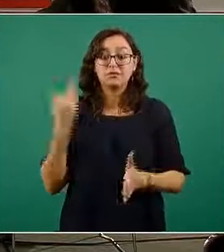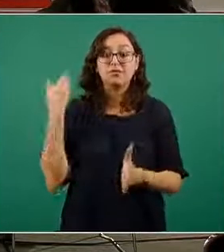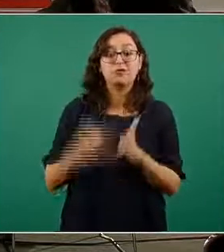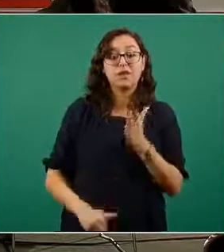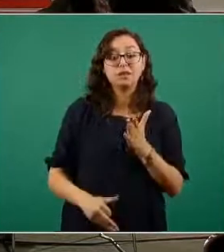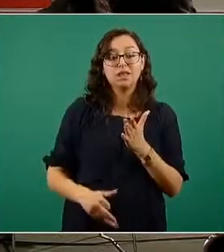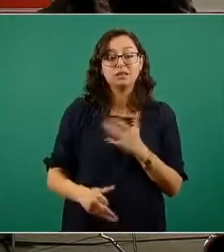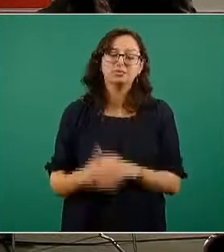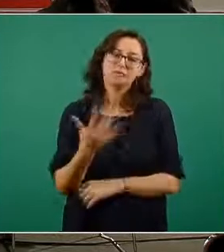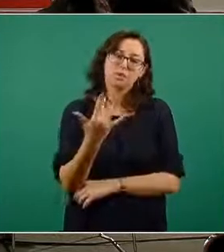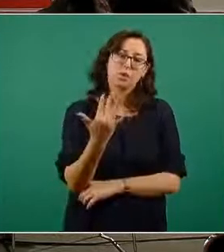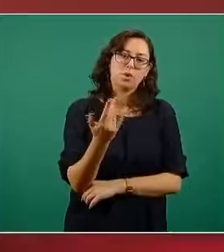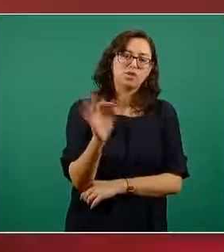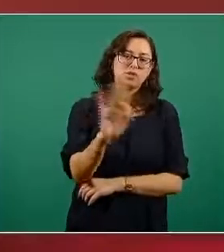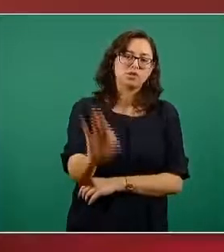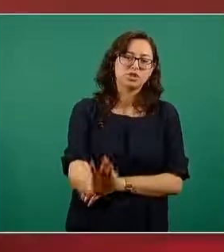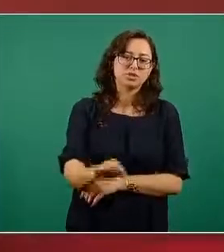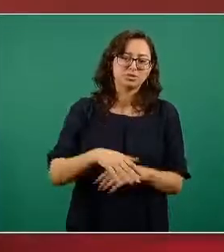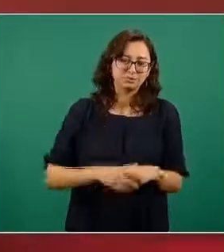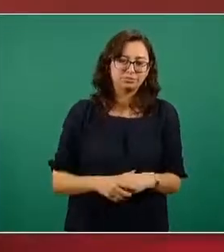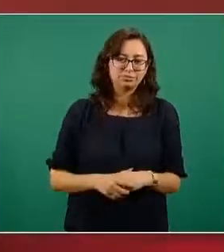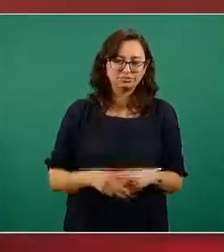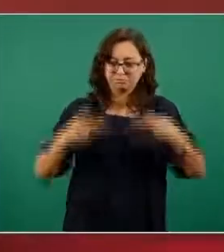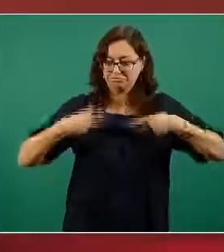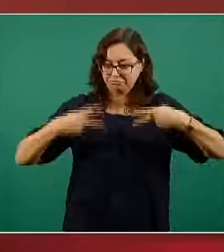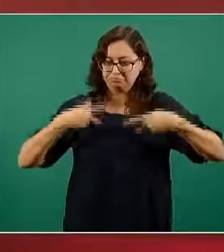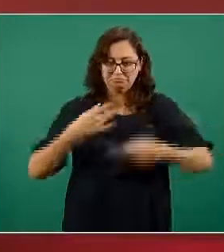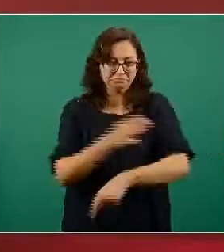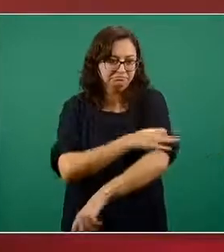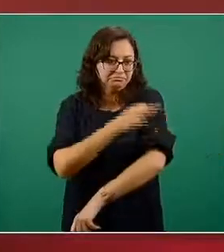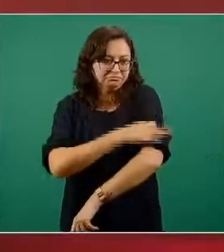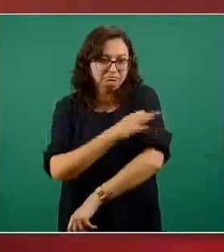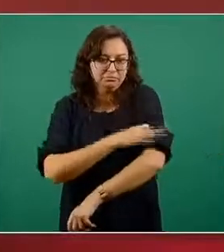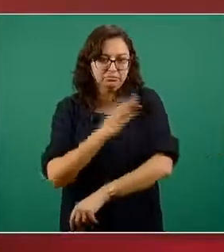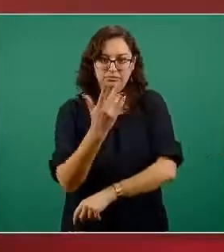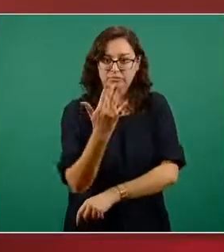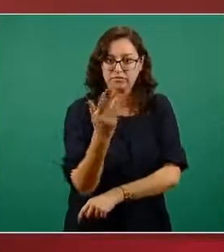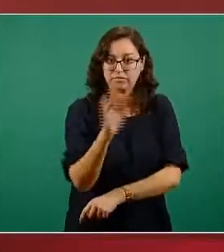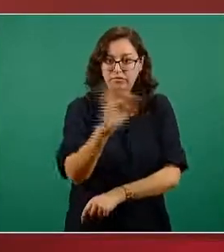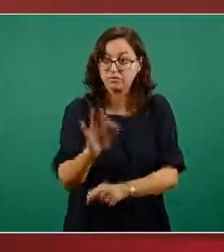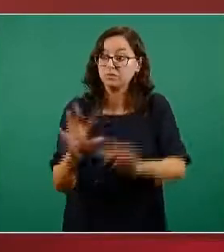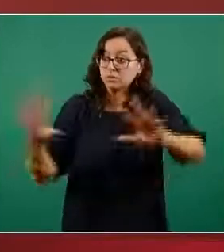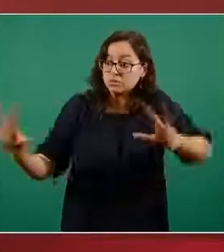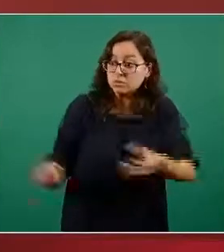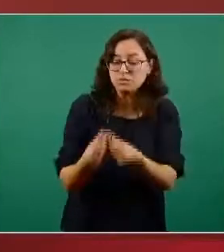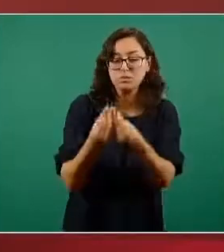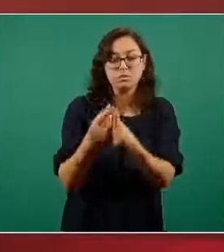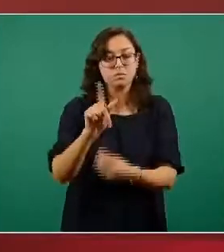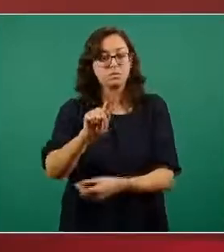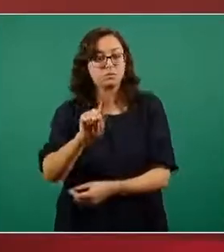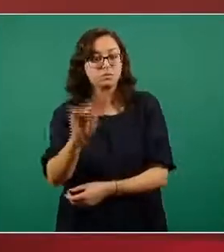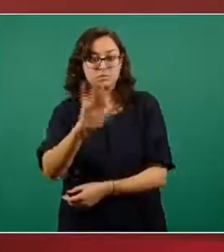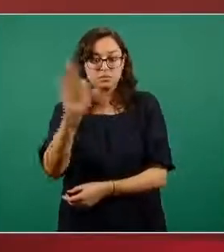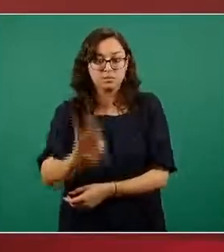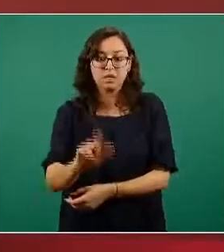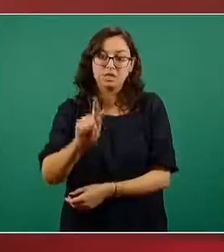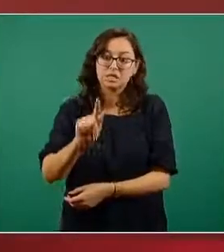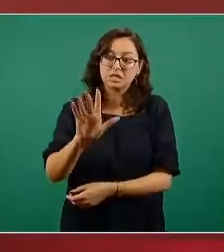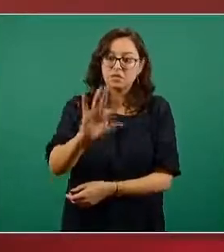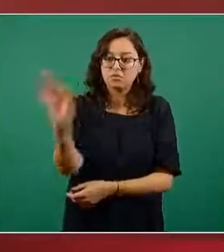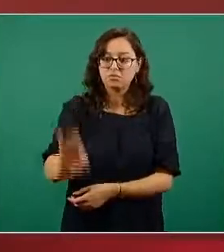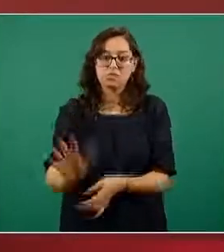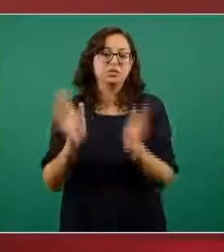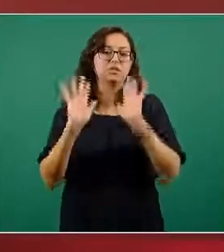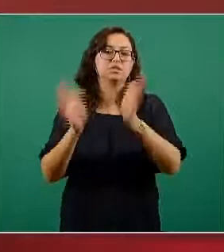un 50% de personas inmunes para llegar al punto de la inmunidad de rebaño ahora bien